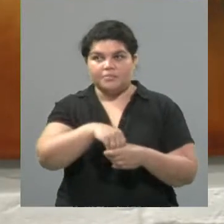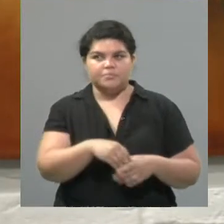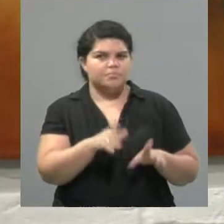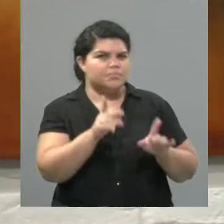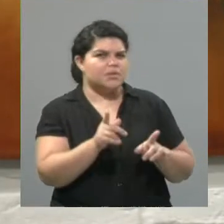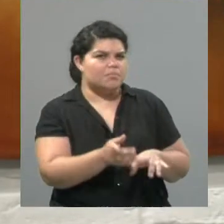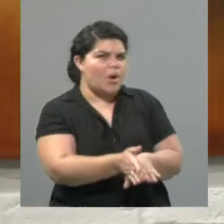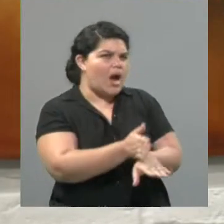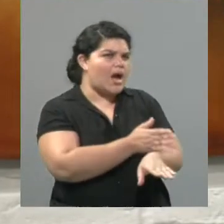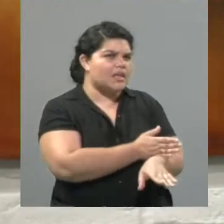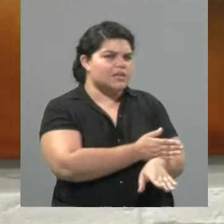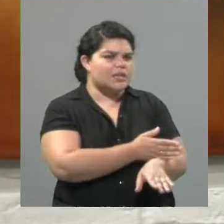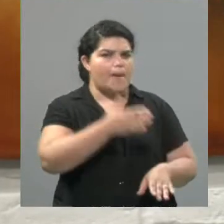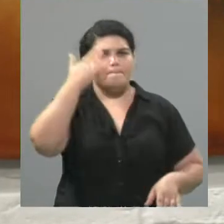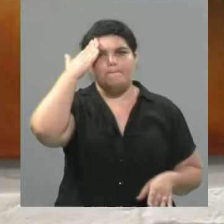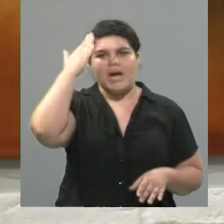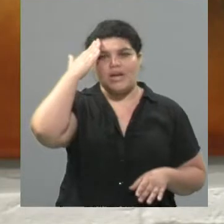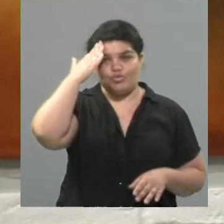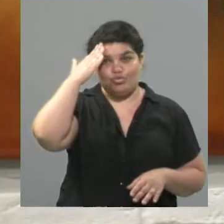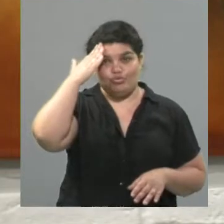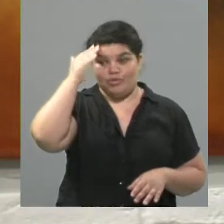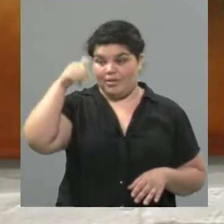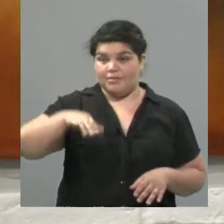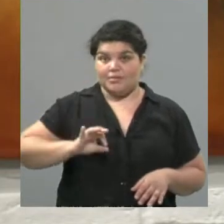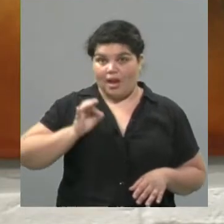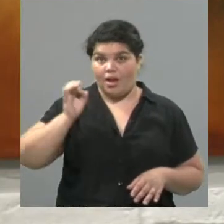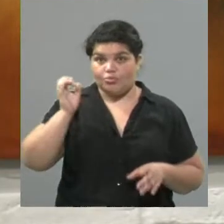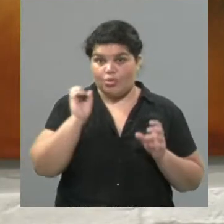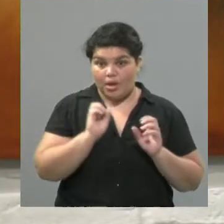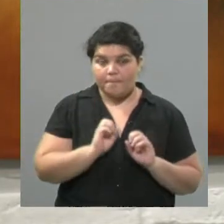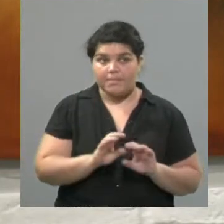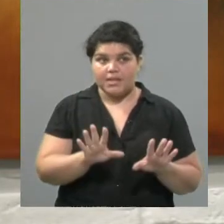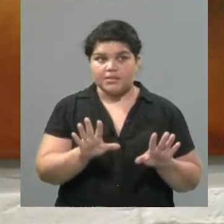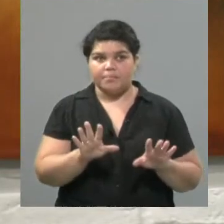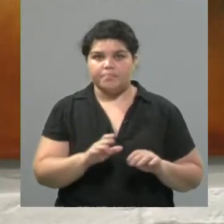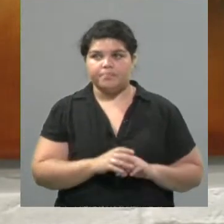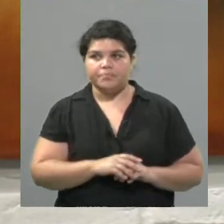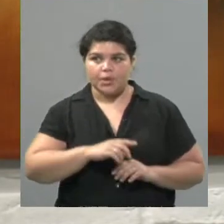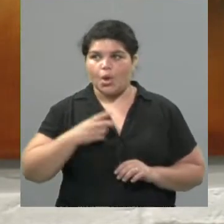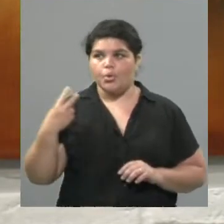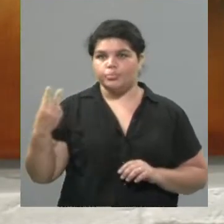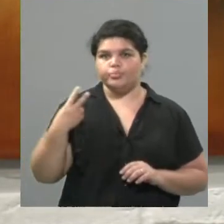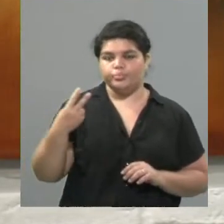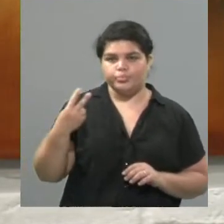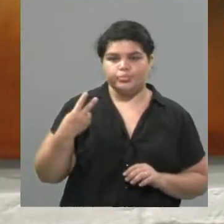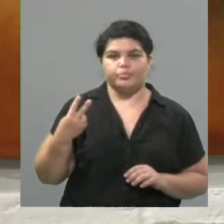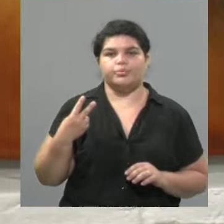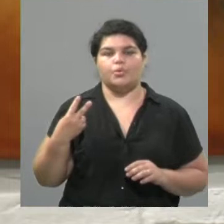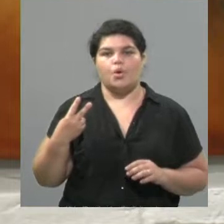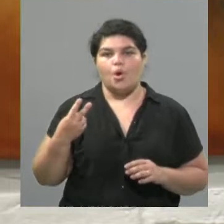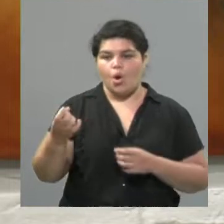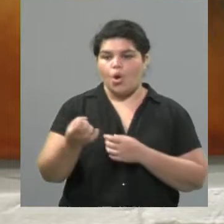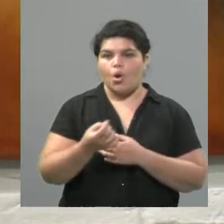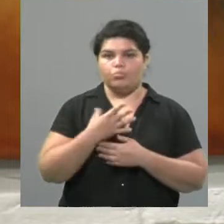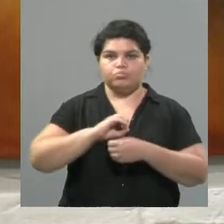más o menos en marzo de principio de año, que fue cuando nos contagiamos de COVID y la verdad que no la pasamos muy bien,